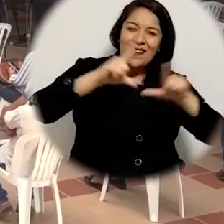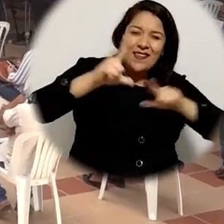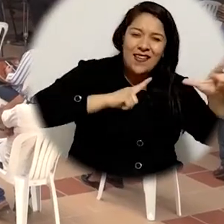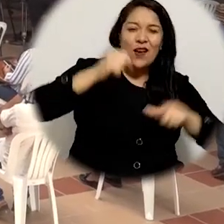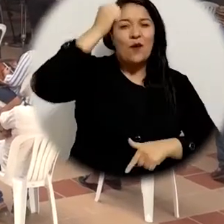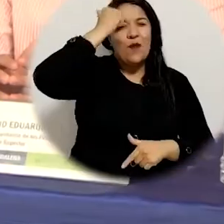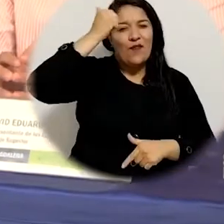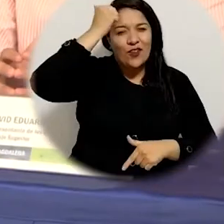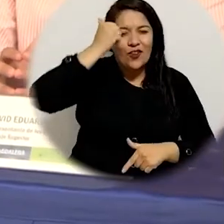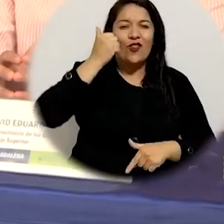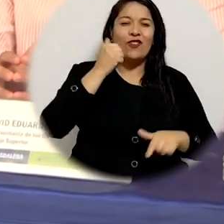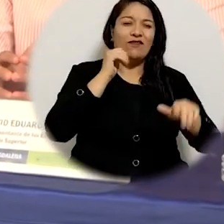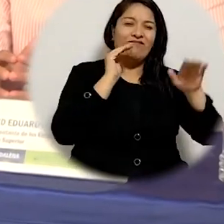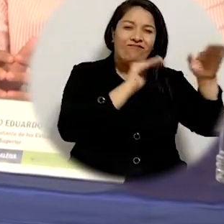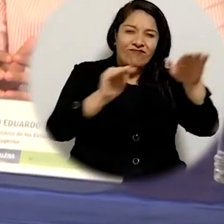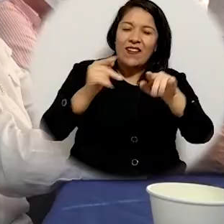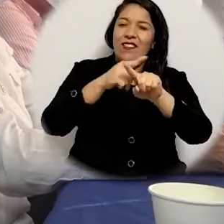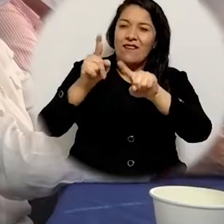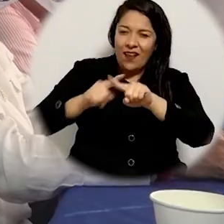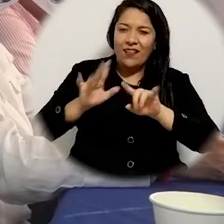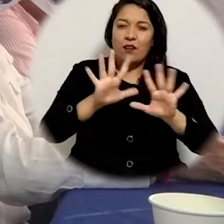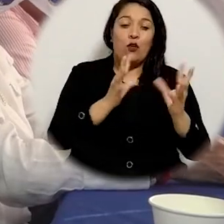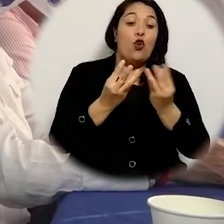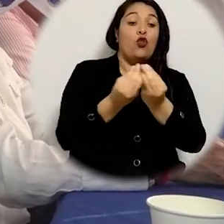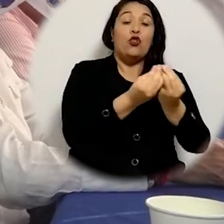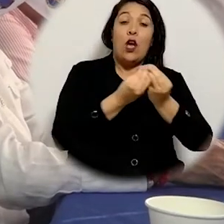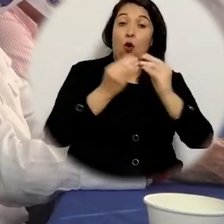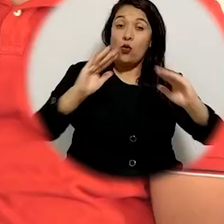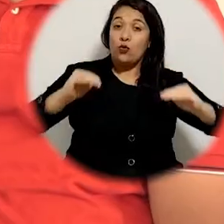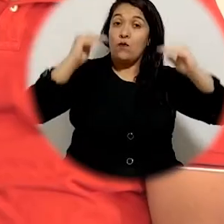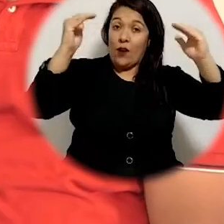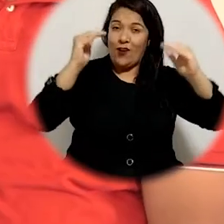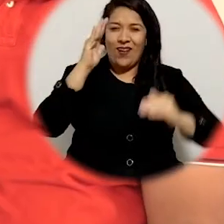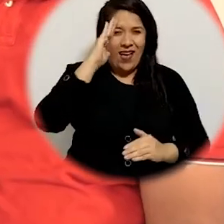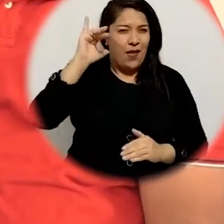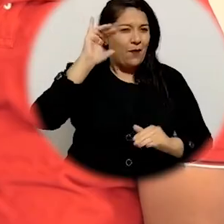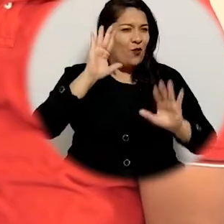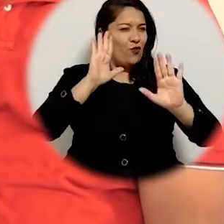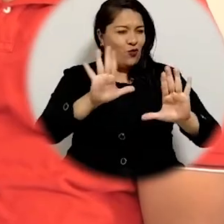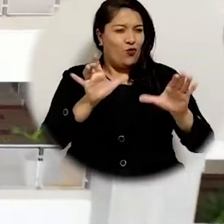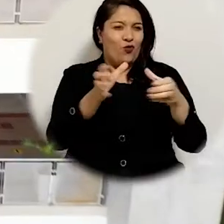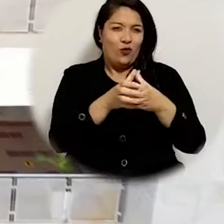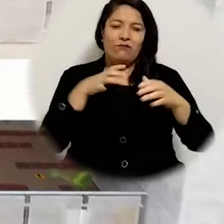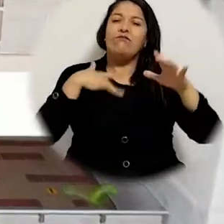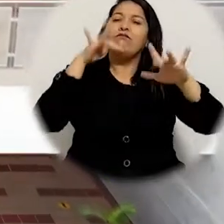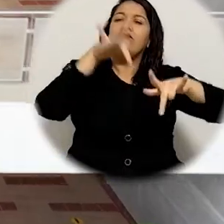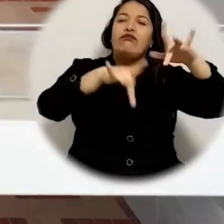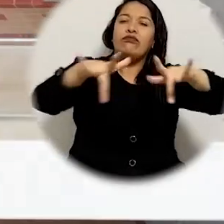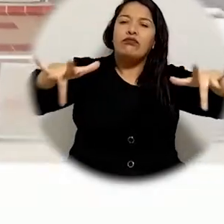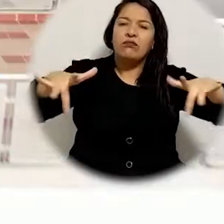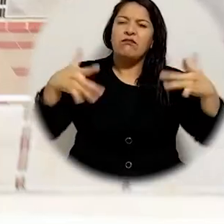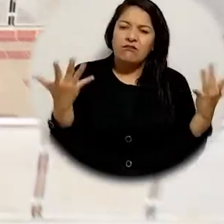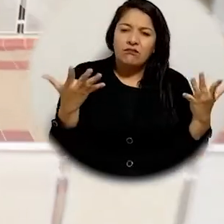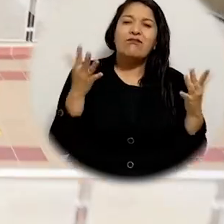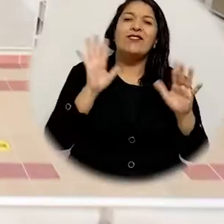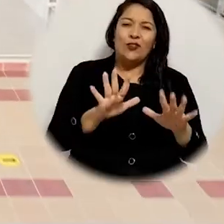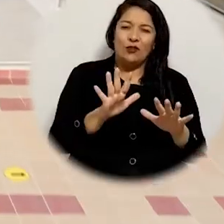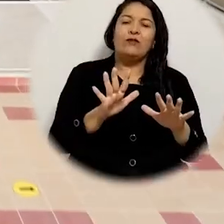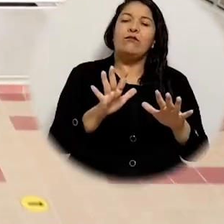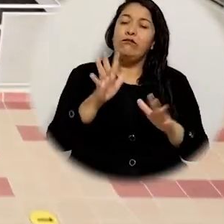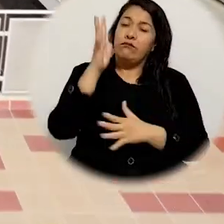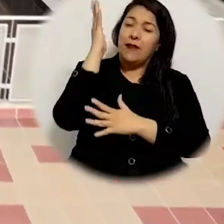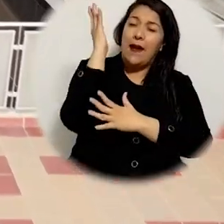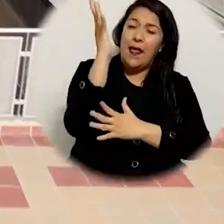representantes de estudiantes profesores y graduados ante el consejo superior y académico de la universidad del magdalena participaron de manera